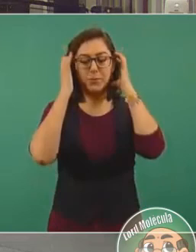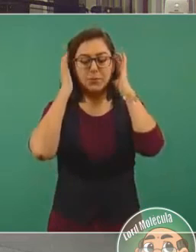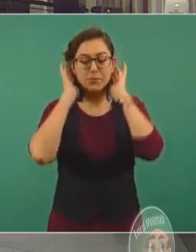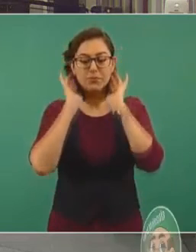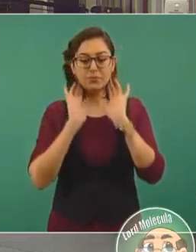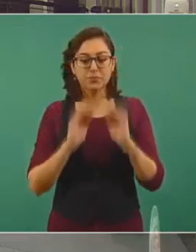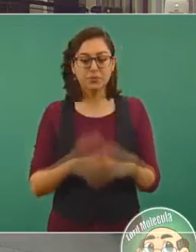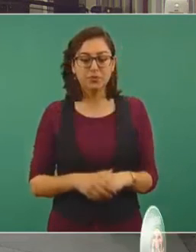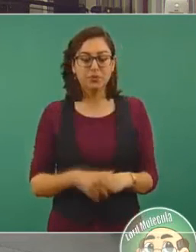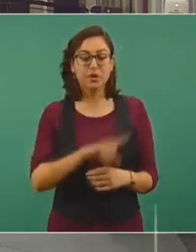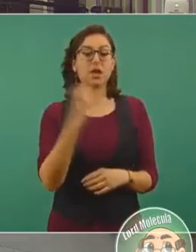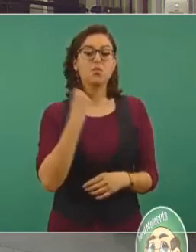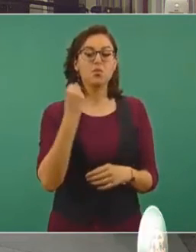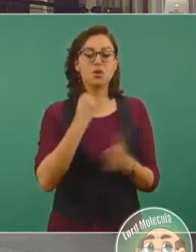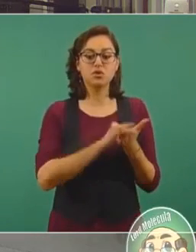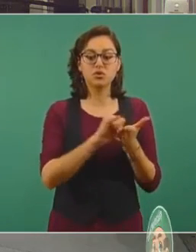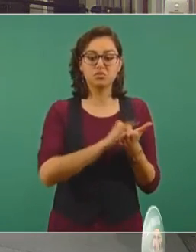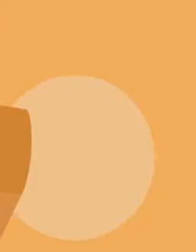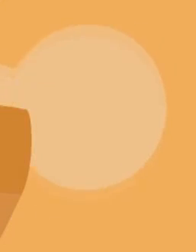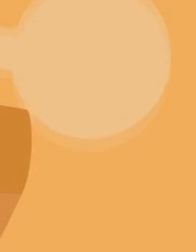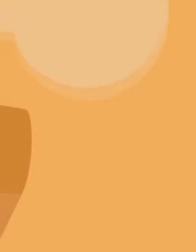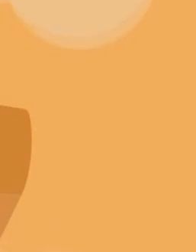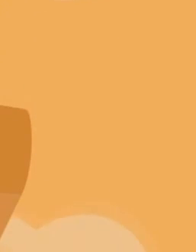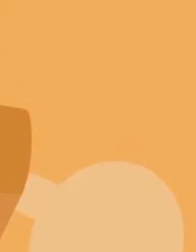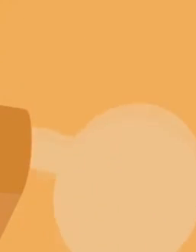¿Pero qué periódico no es? ¿New York Times?